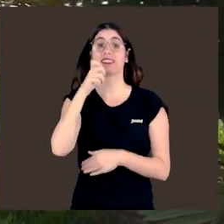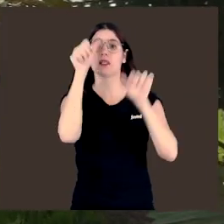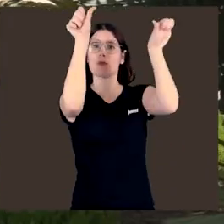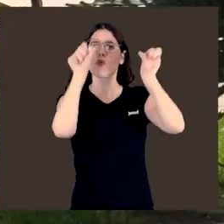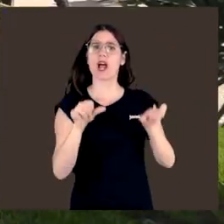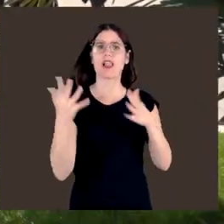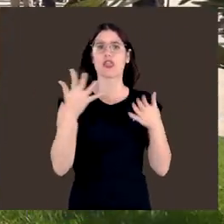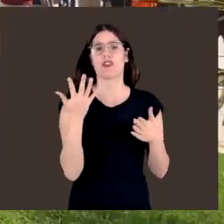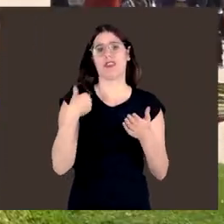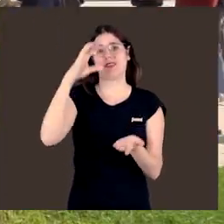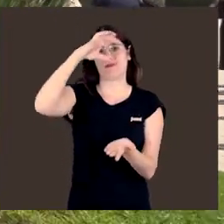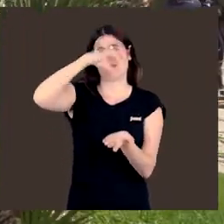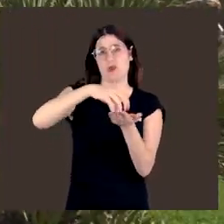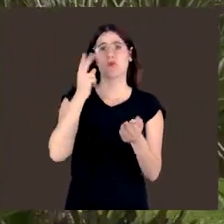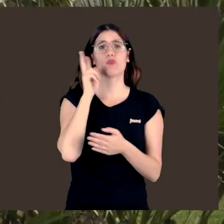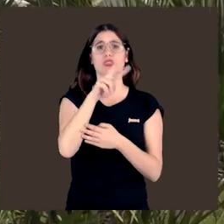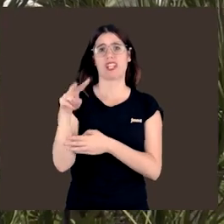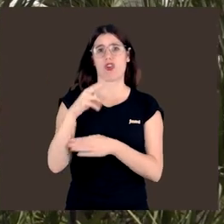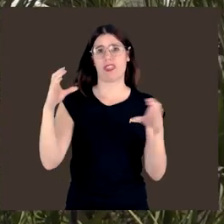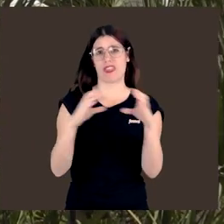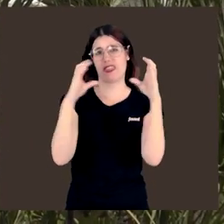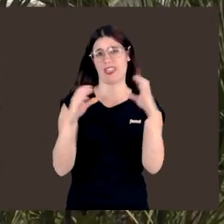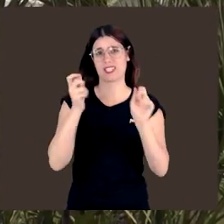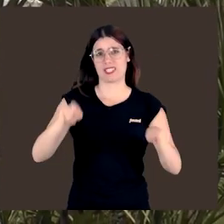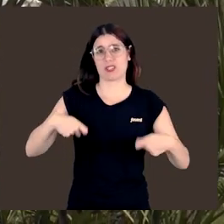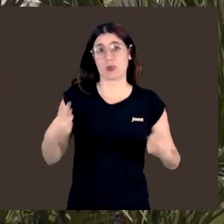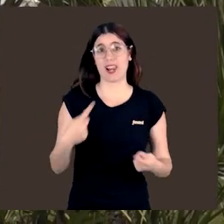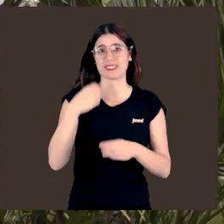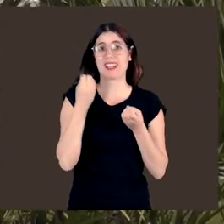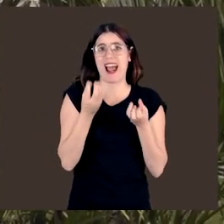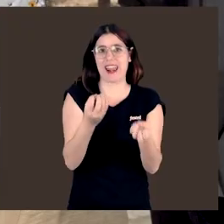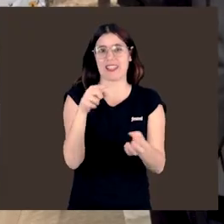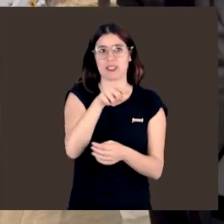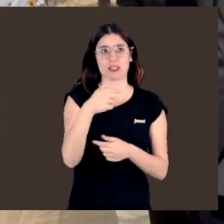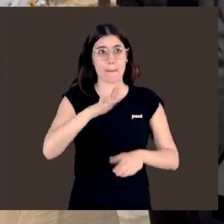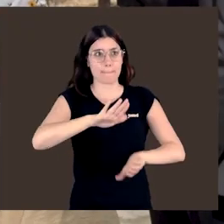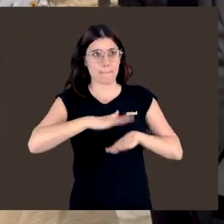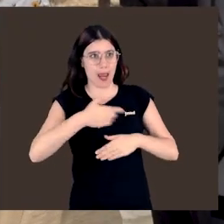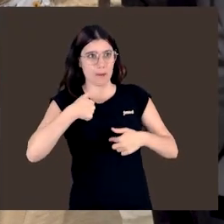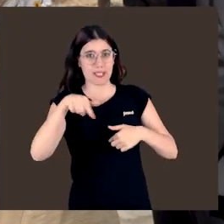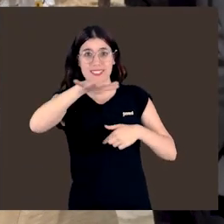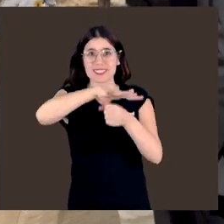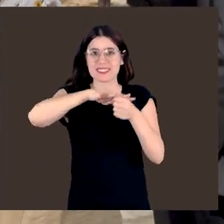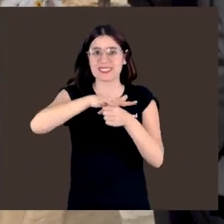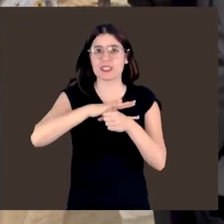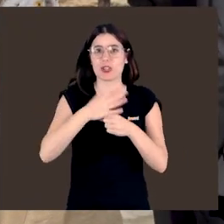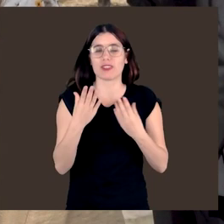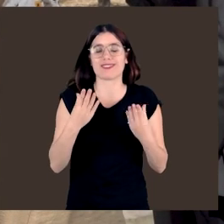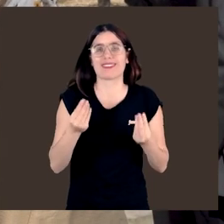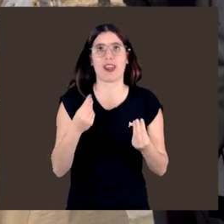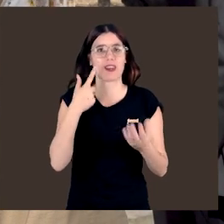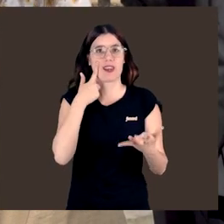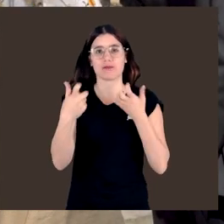ubicado en el Museo de Ciencias Naturales en los jardines de viveros de la ciudad. Para mí que esto se haga y en este sitio tan espectacular, tan